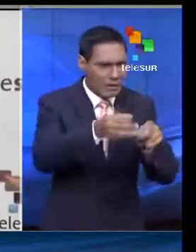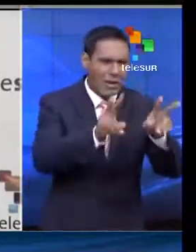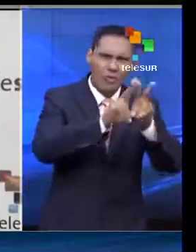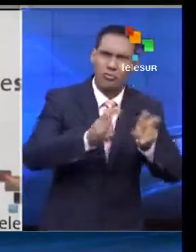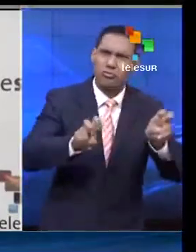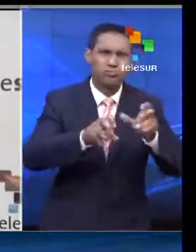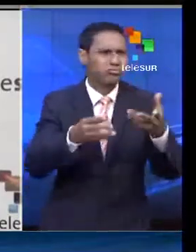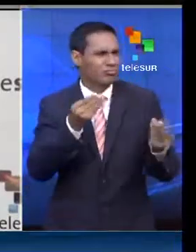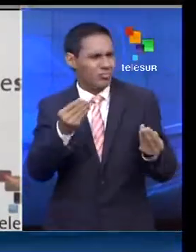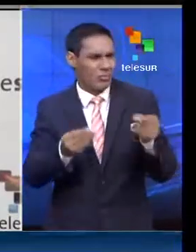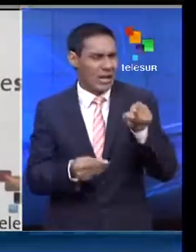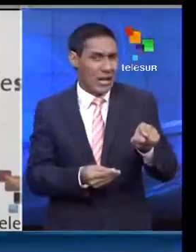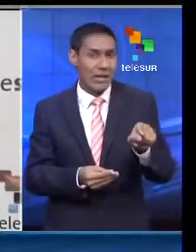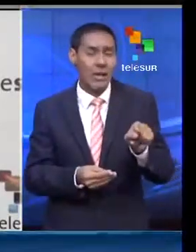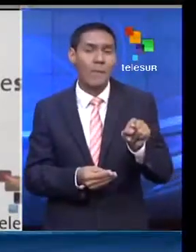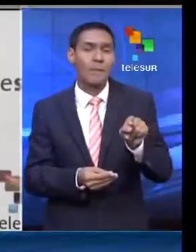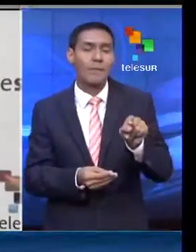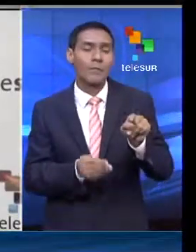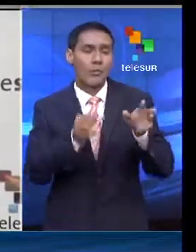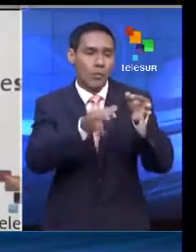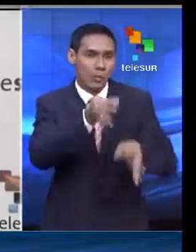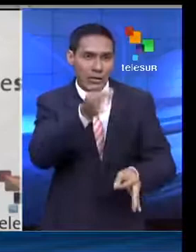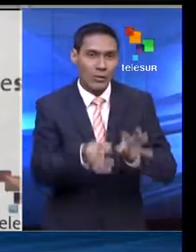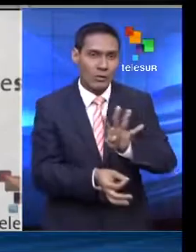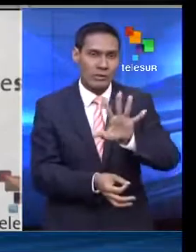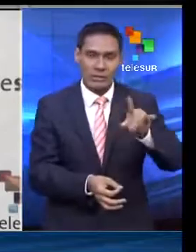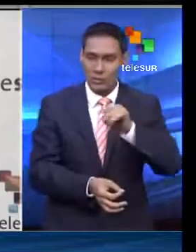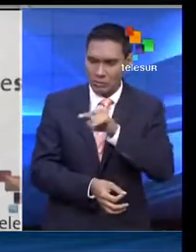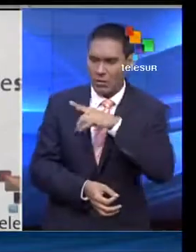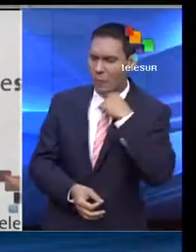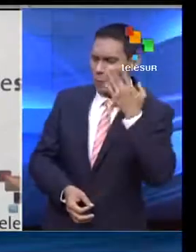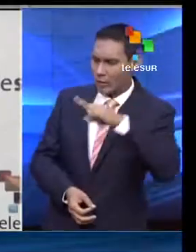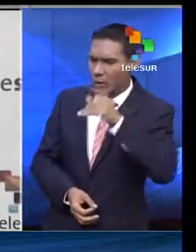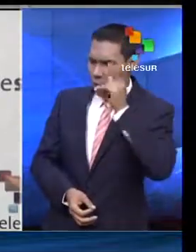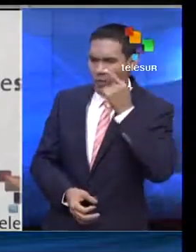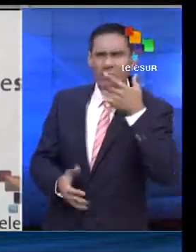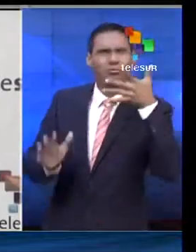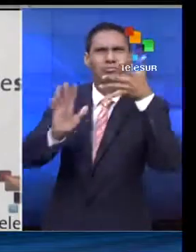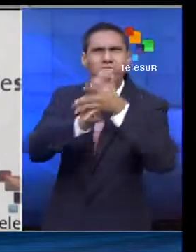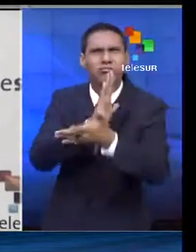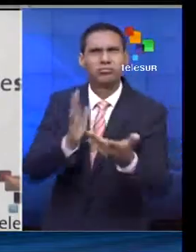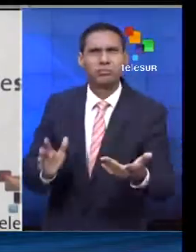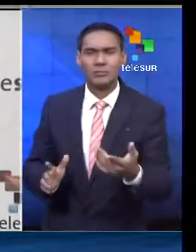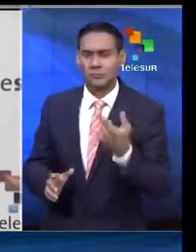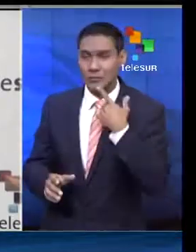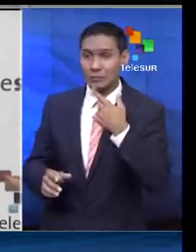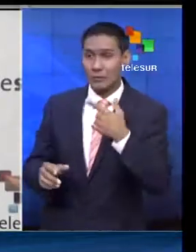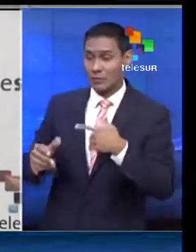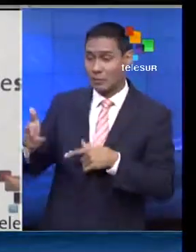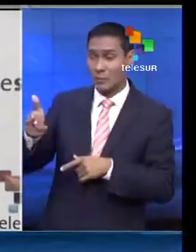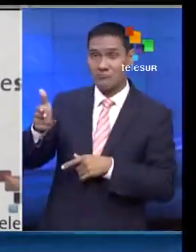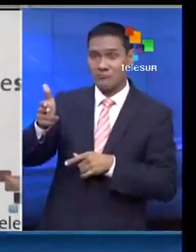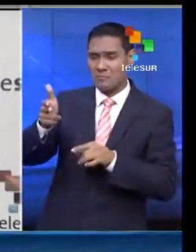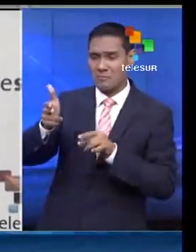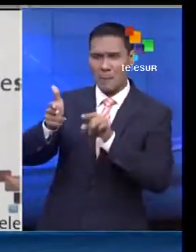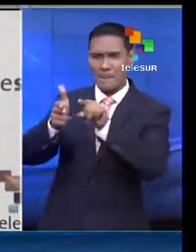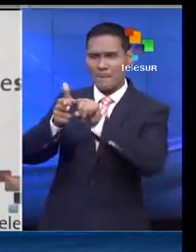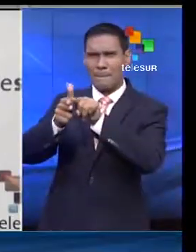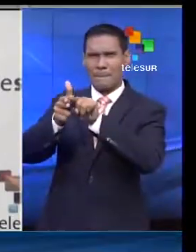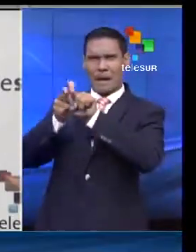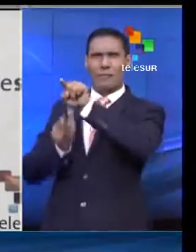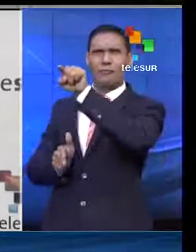es la titular de la Fiscalía .45 que lleva la investigación de la muerte de Nisman, dio como resultado que la munición que los